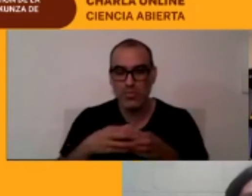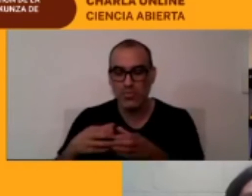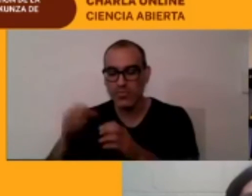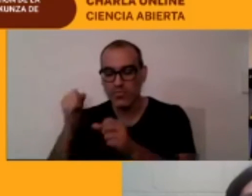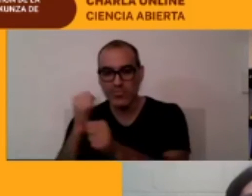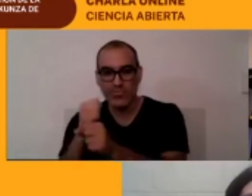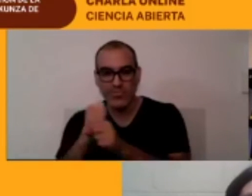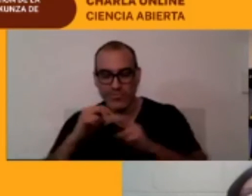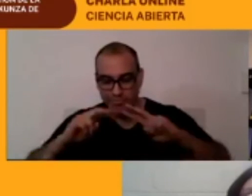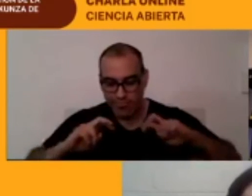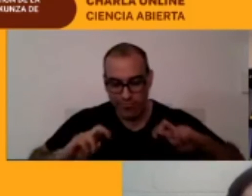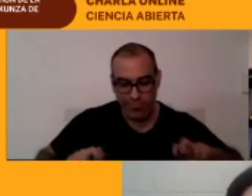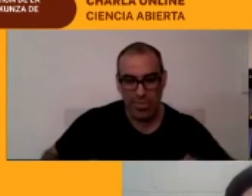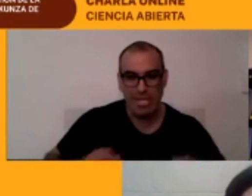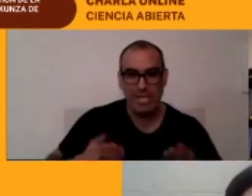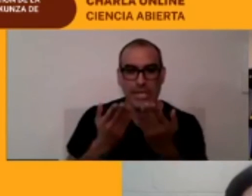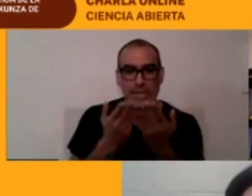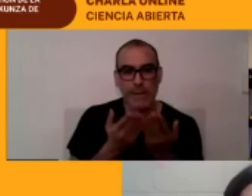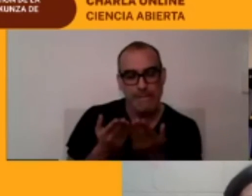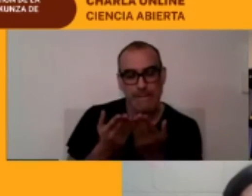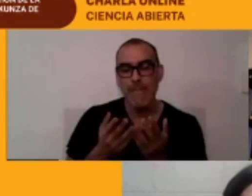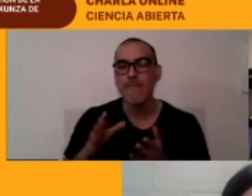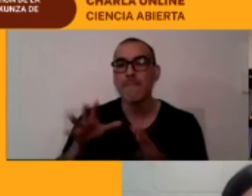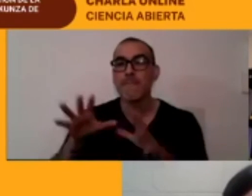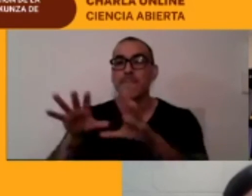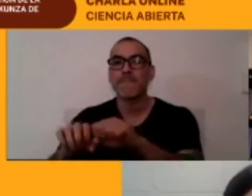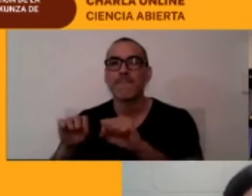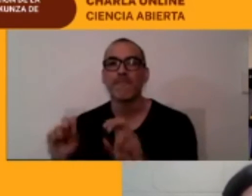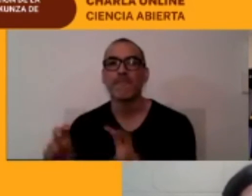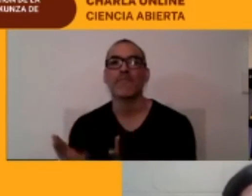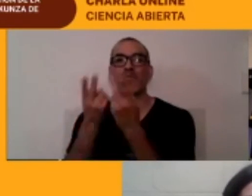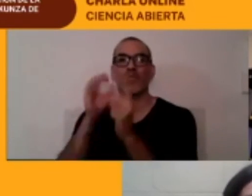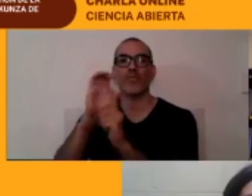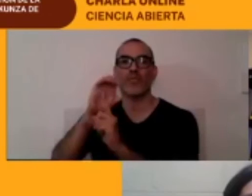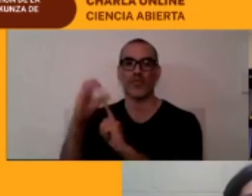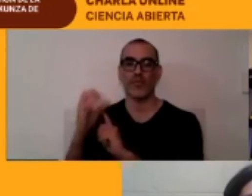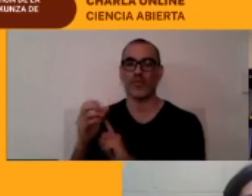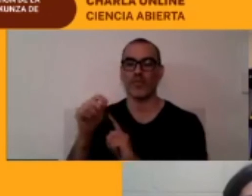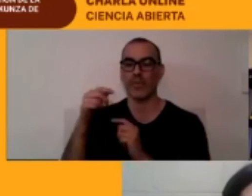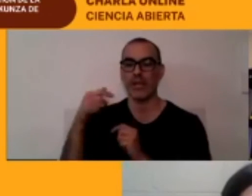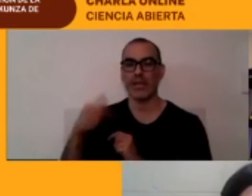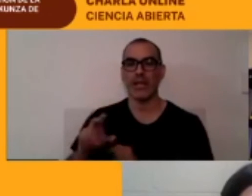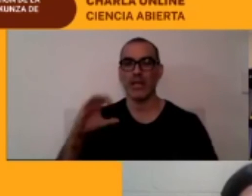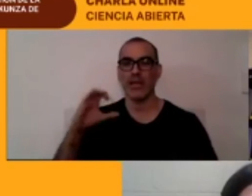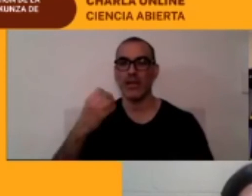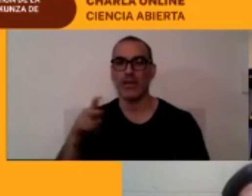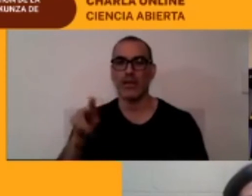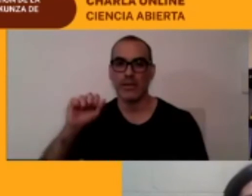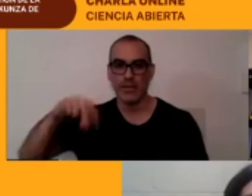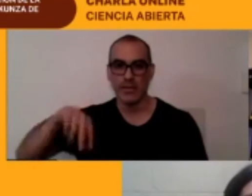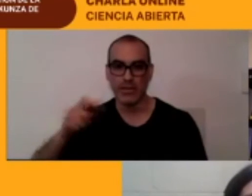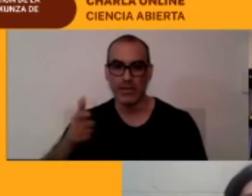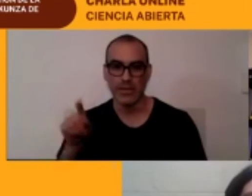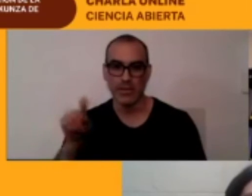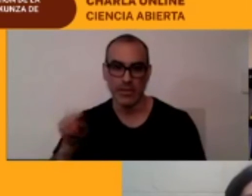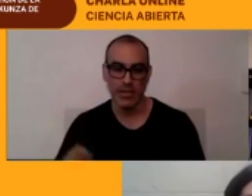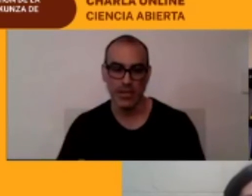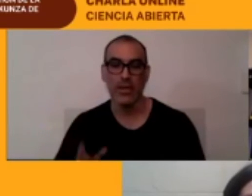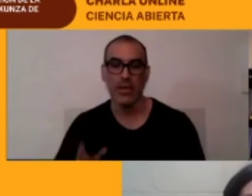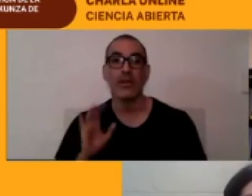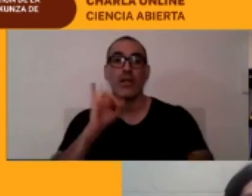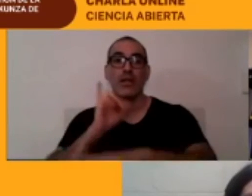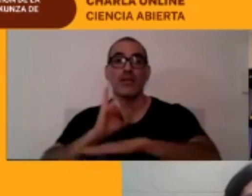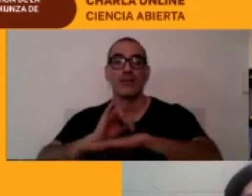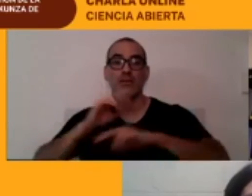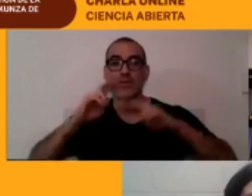el rescate de la cultura de los changos y el instituto de investigación el CIR de la Universidad